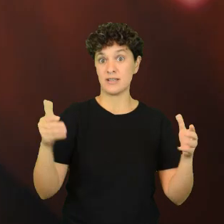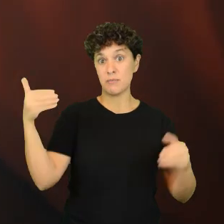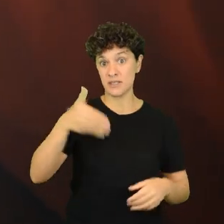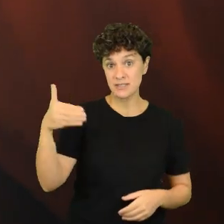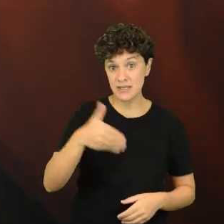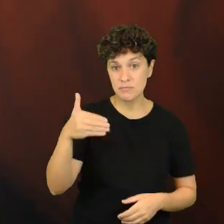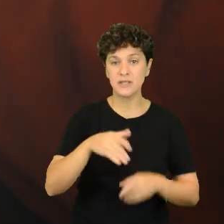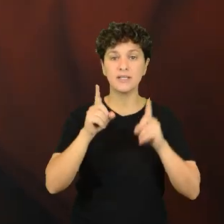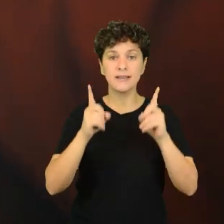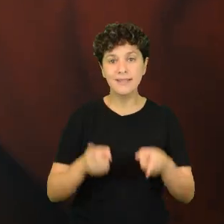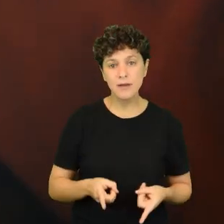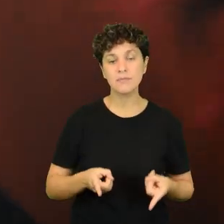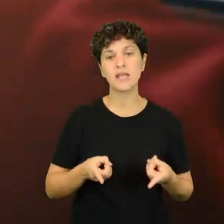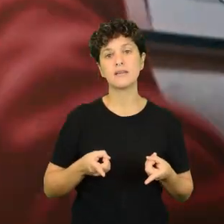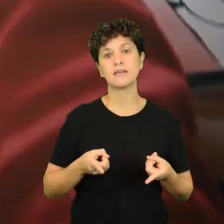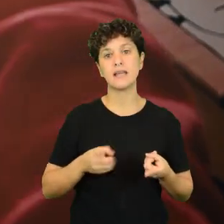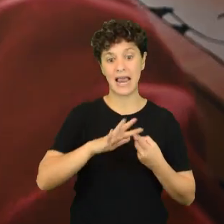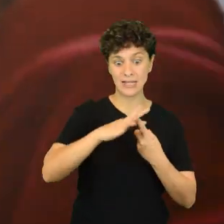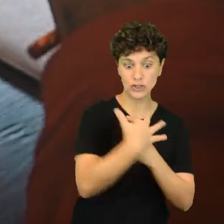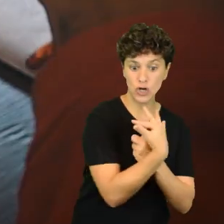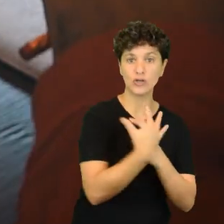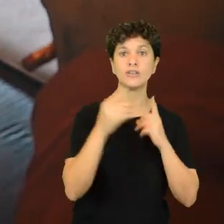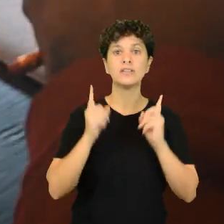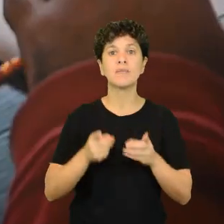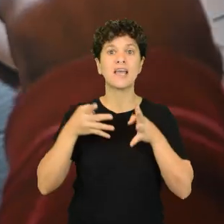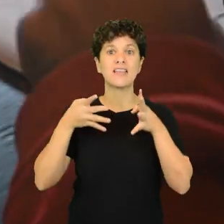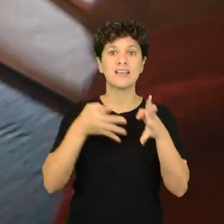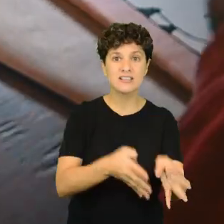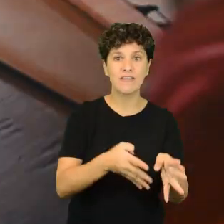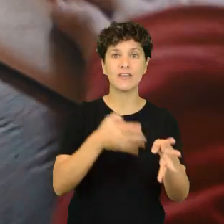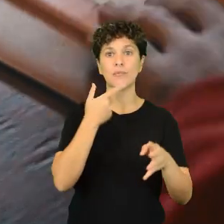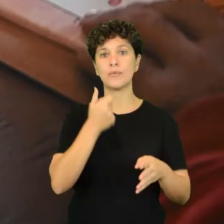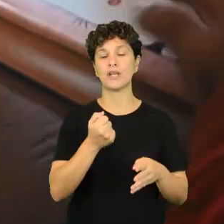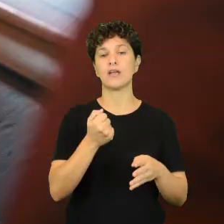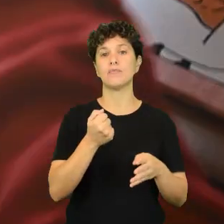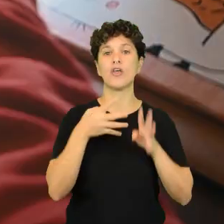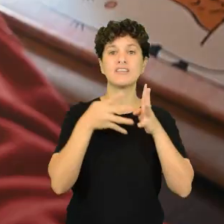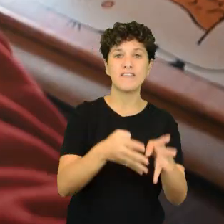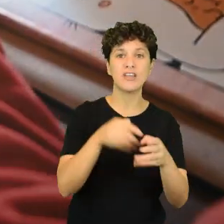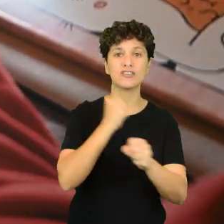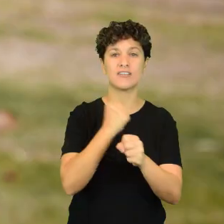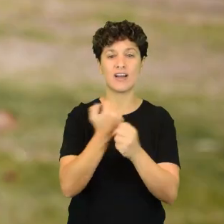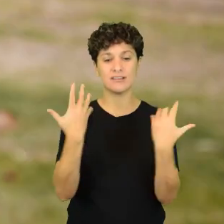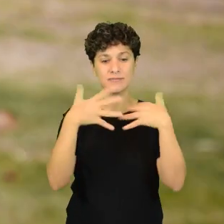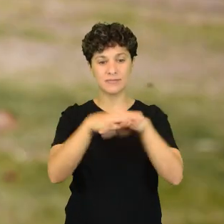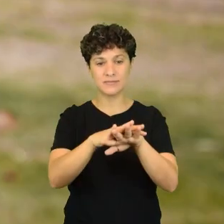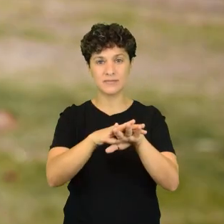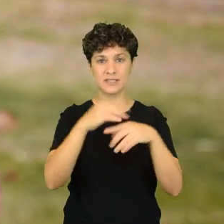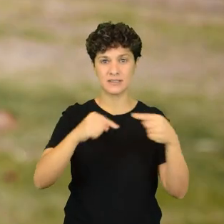estudiantes ni el entorno, sino que también hay muchos desafíos, por ejemplo el trabajo en multigrado es un desafío enorme,